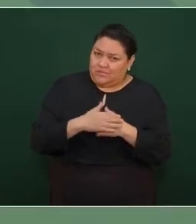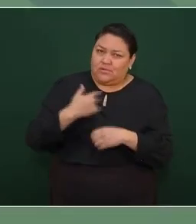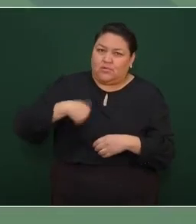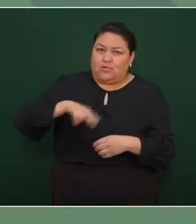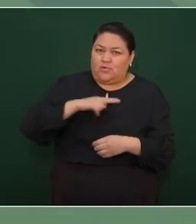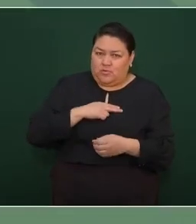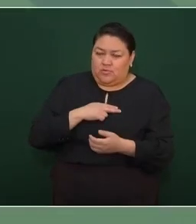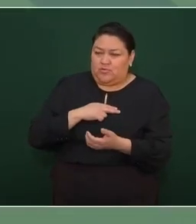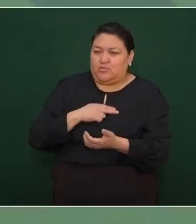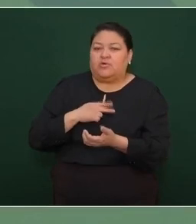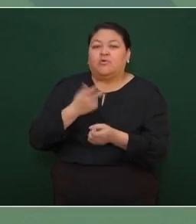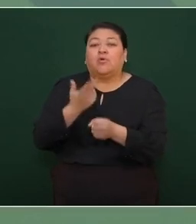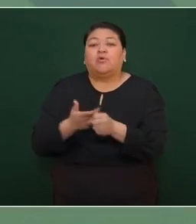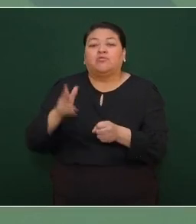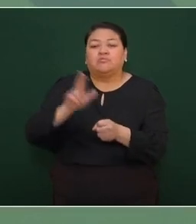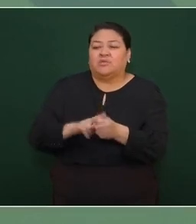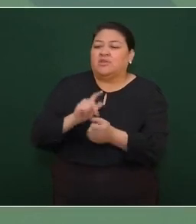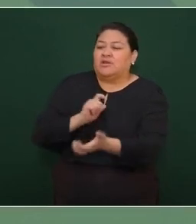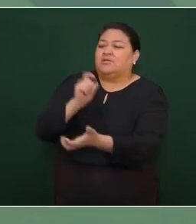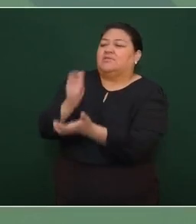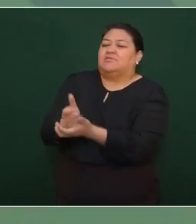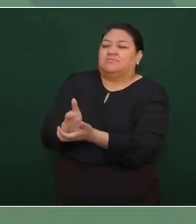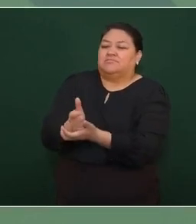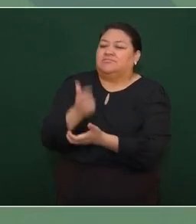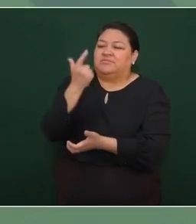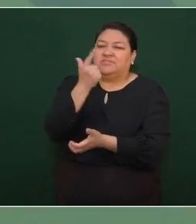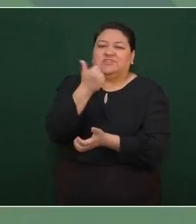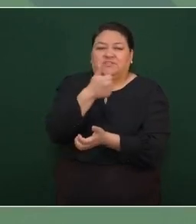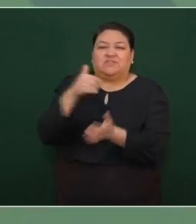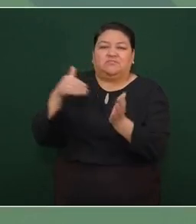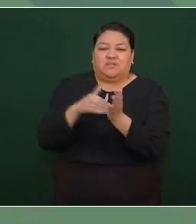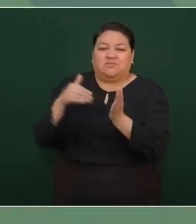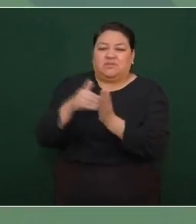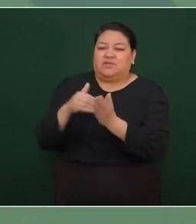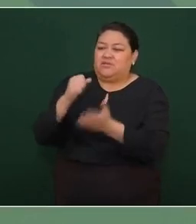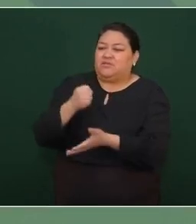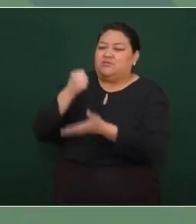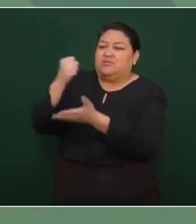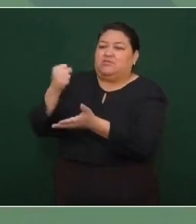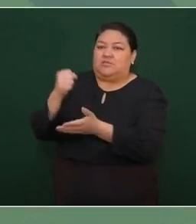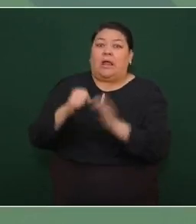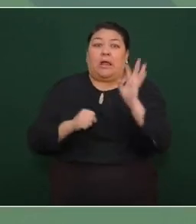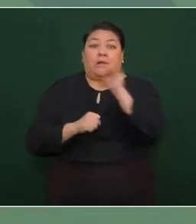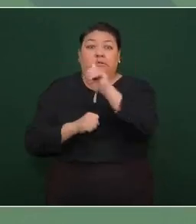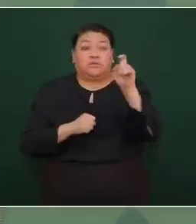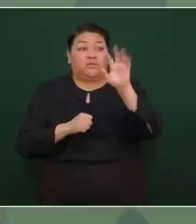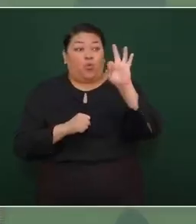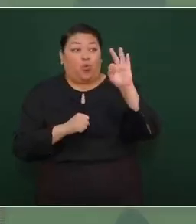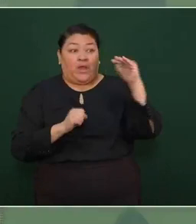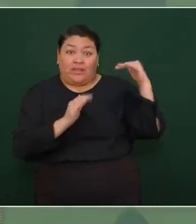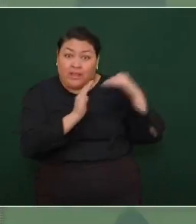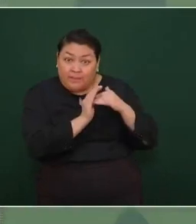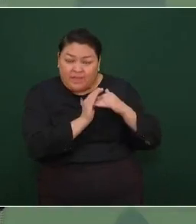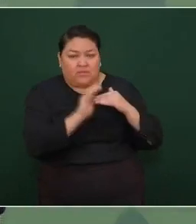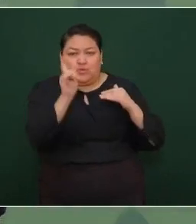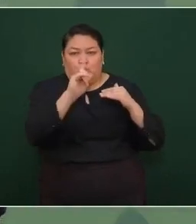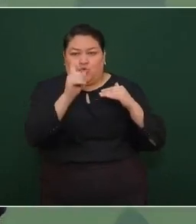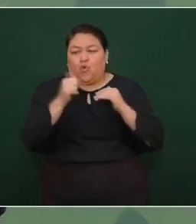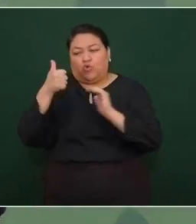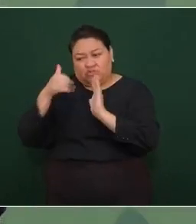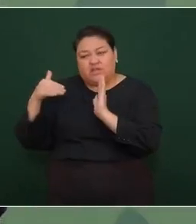los nueve hospitales, vamos a entregar los seis mil millones y no 140 mil millones.